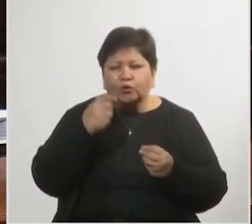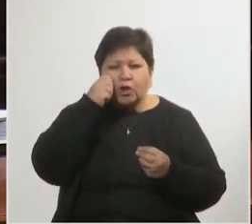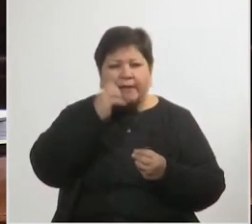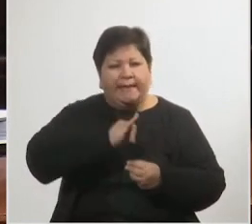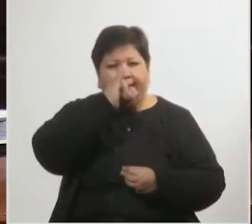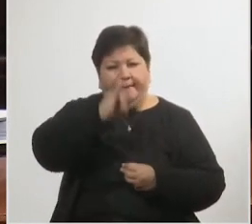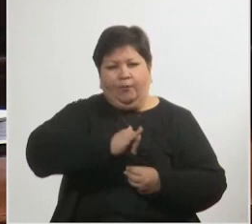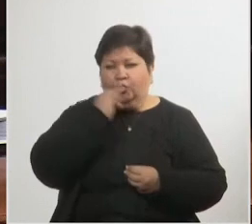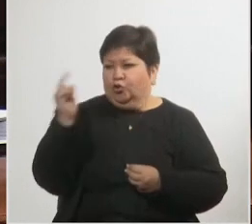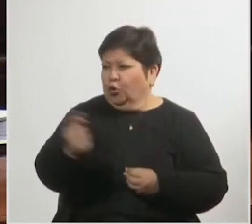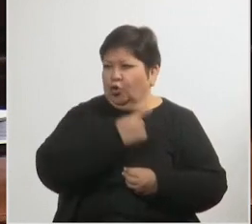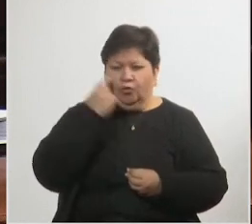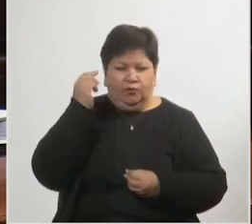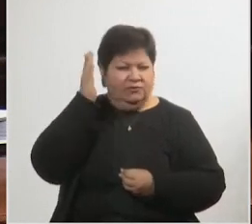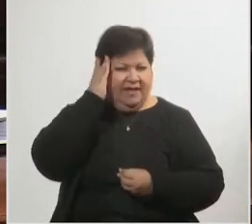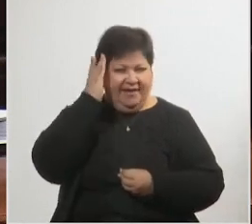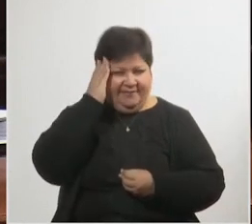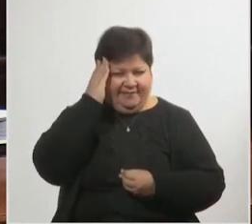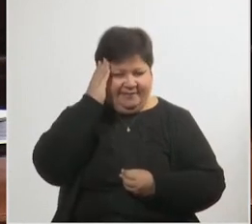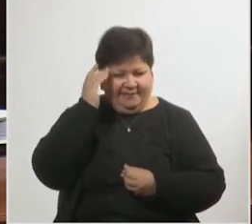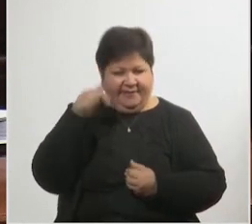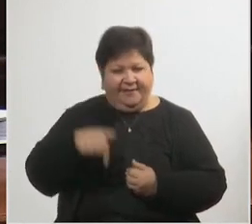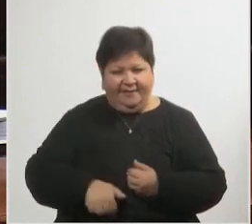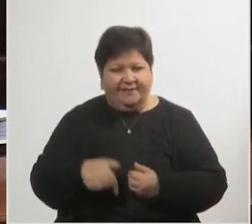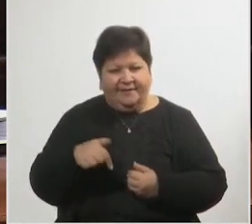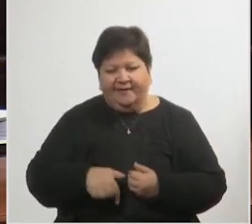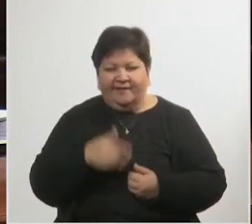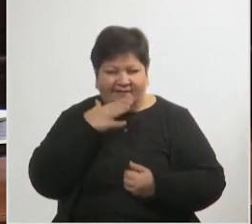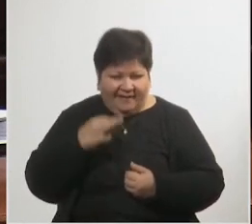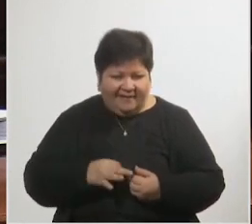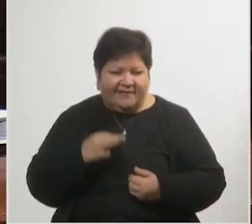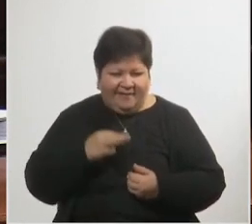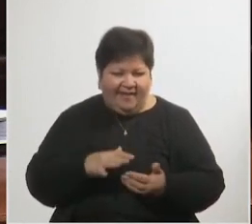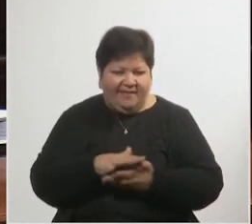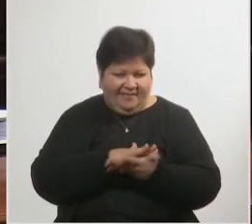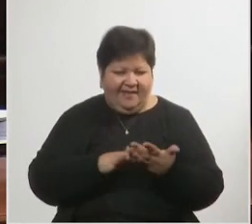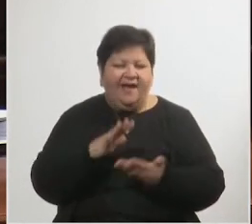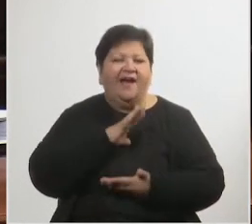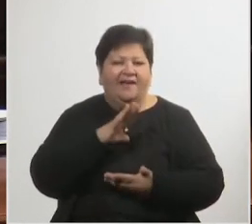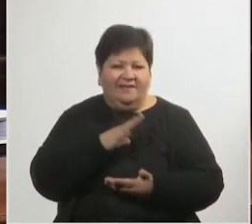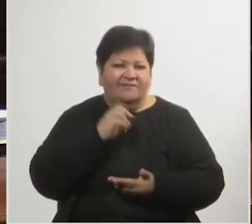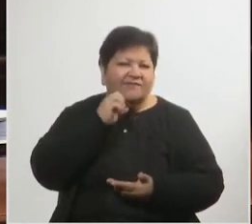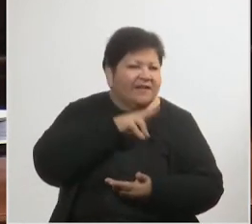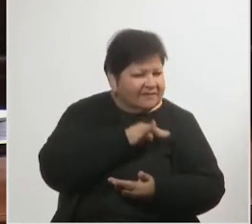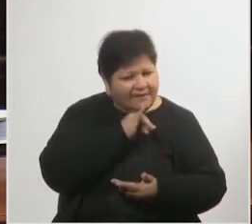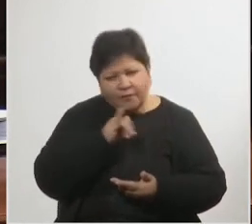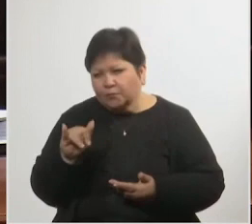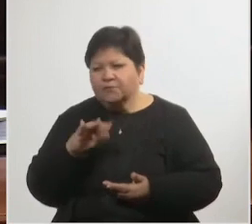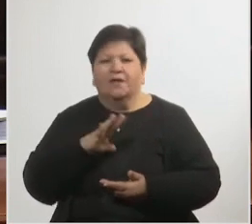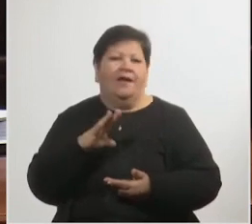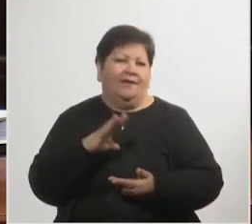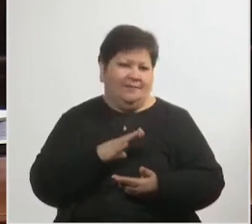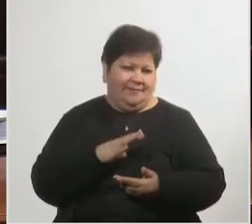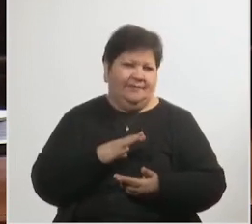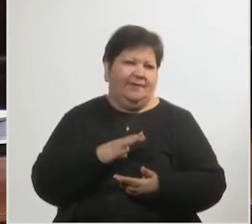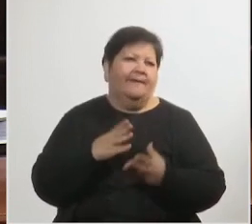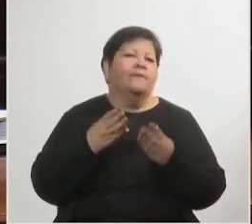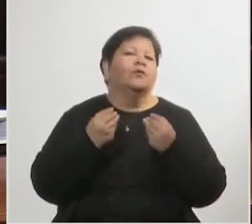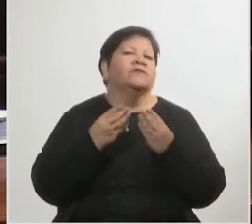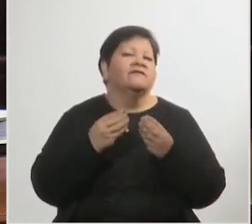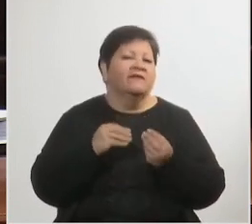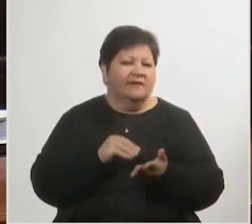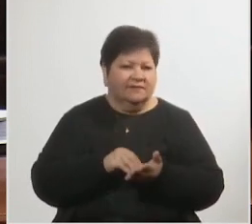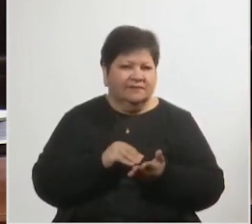Todos saben acá que esa realidad existe, que las falsas denuncias existen, que muchas veces son